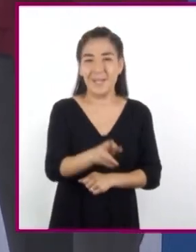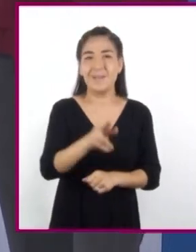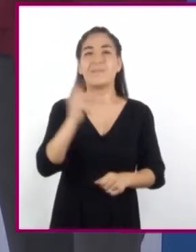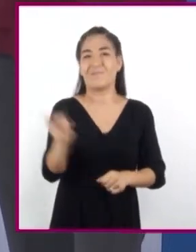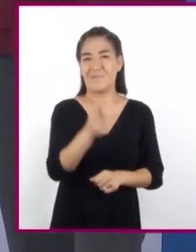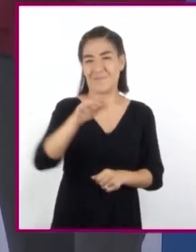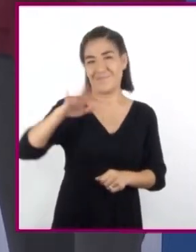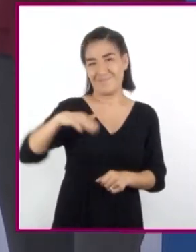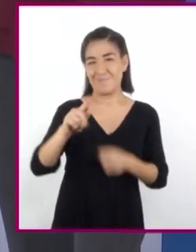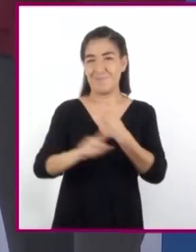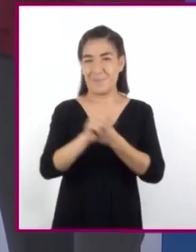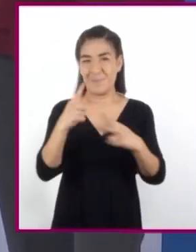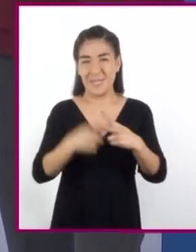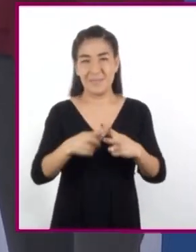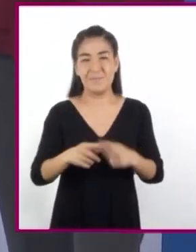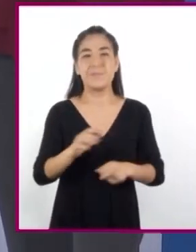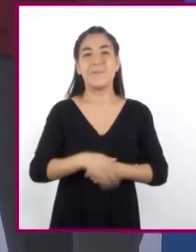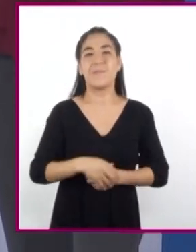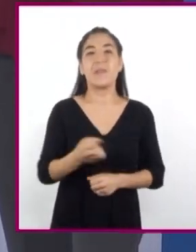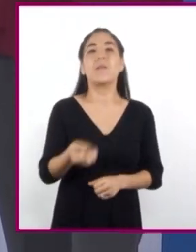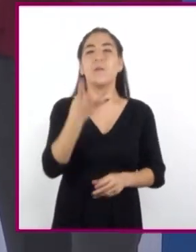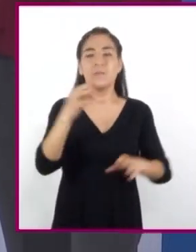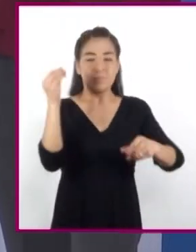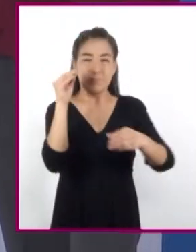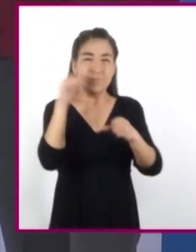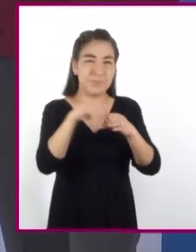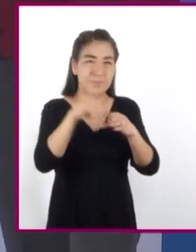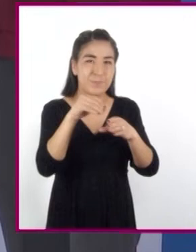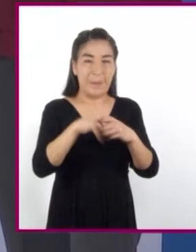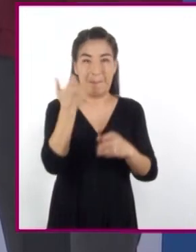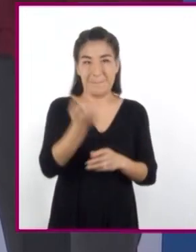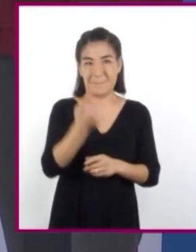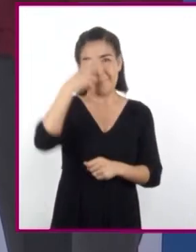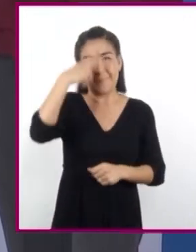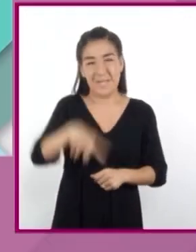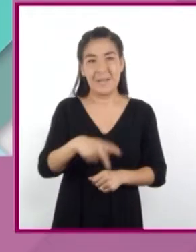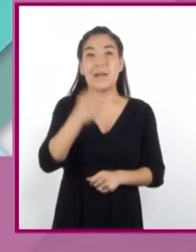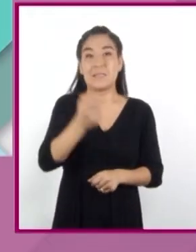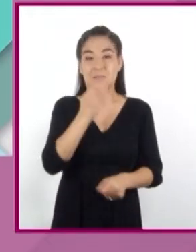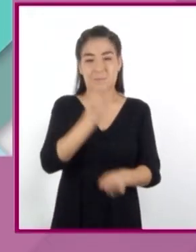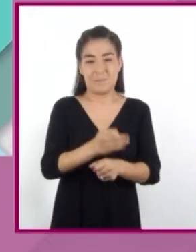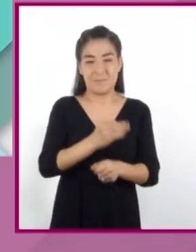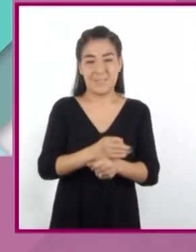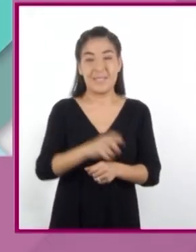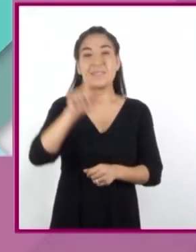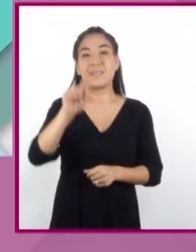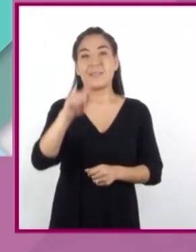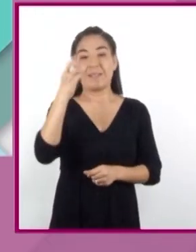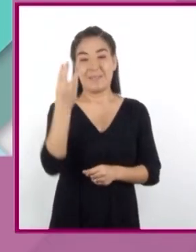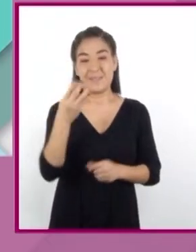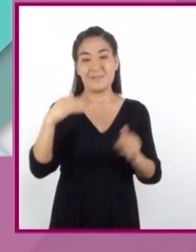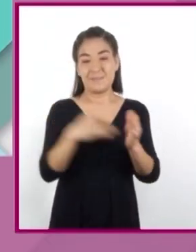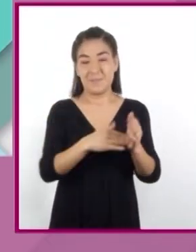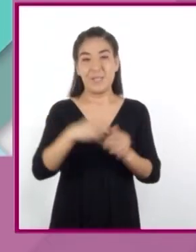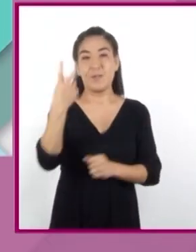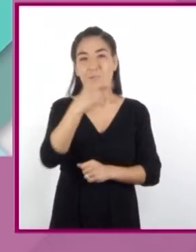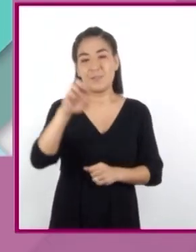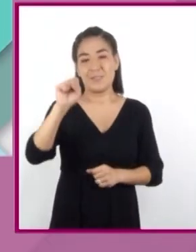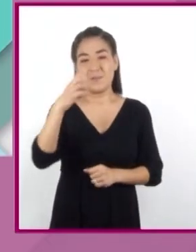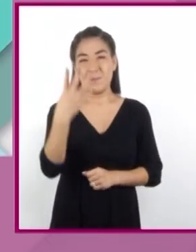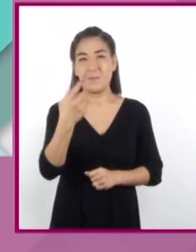del problema. La cantidad de su ahorro en pesos mexicanos en este día es de 73.264